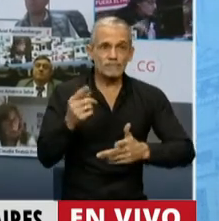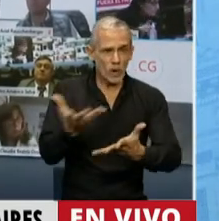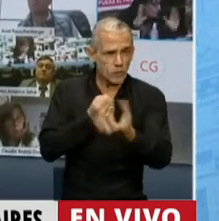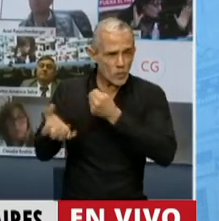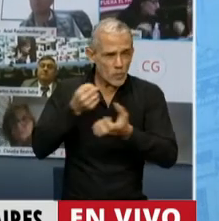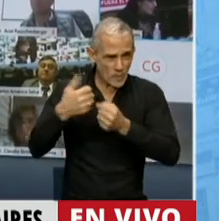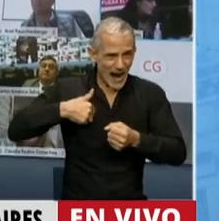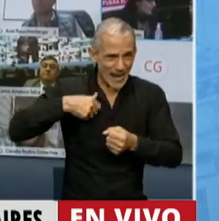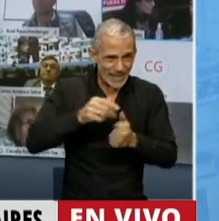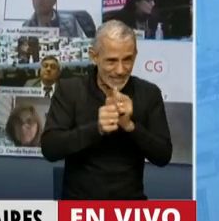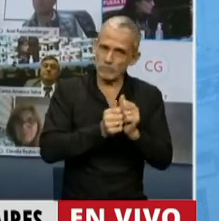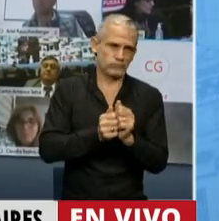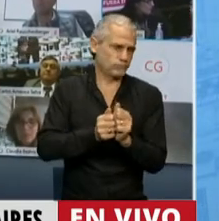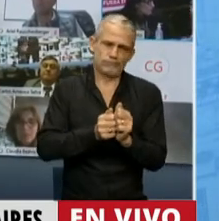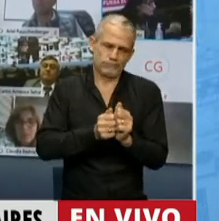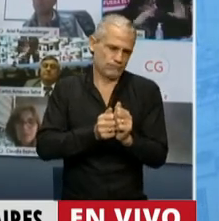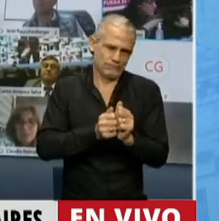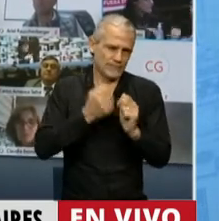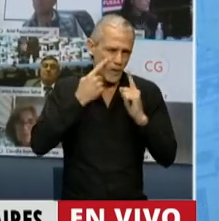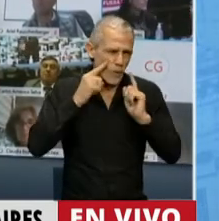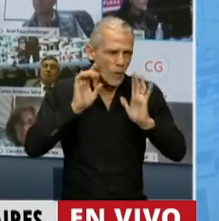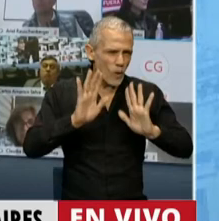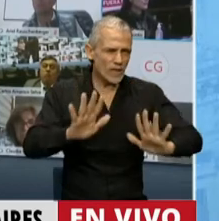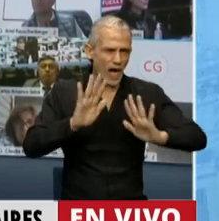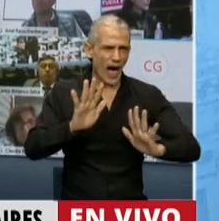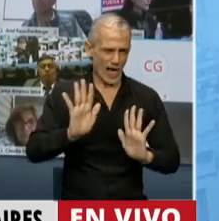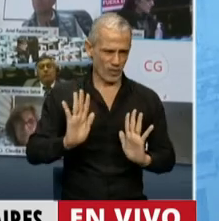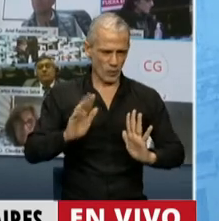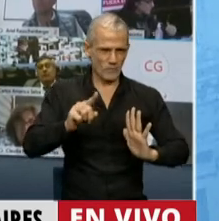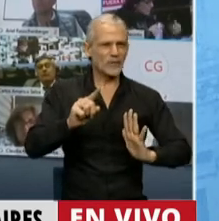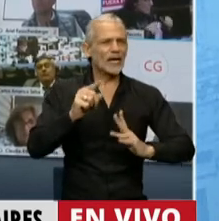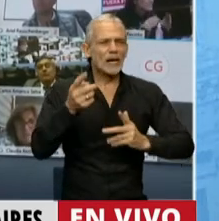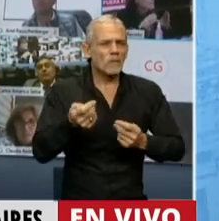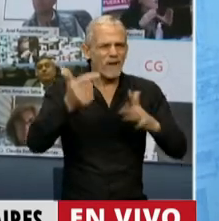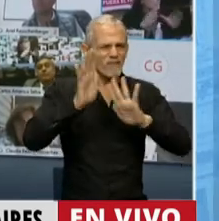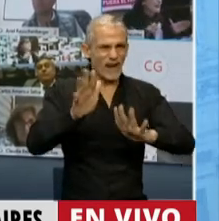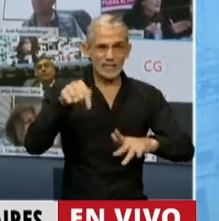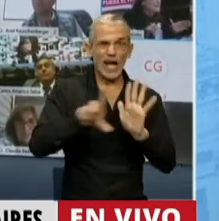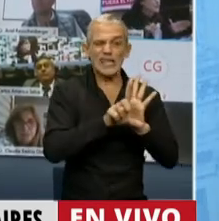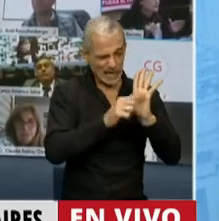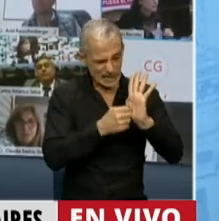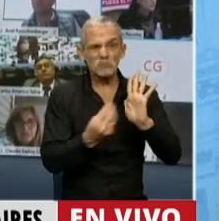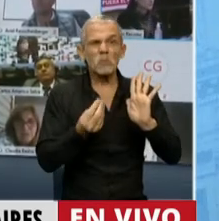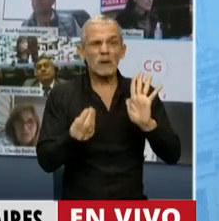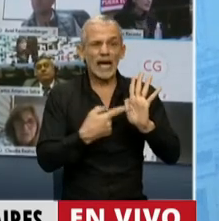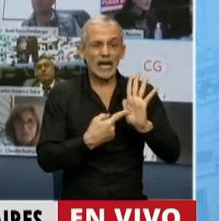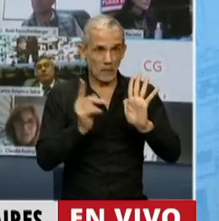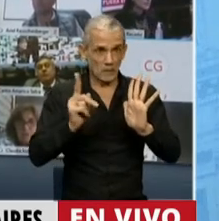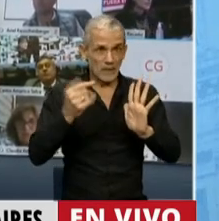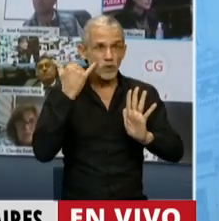intereses nacionales. Entonces, hay que ser muy claros en esto. En términos prácticos, ¿para qué sirve esta ley? Lo dijo